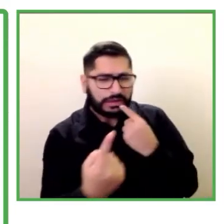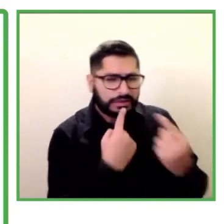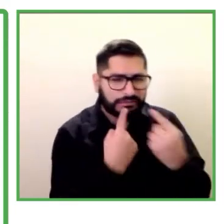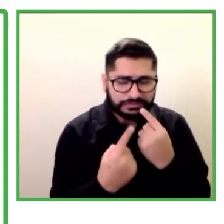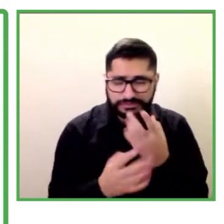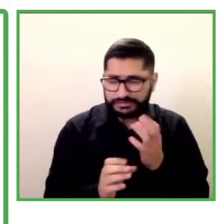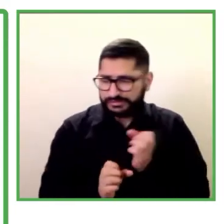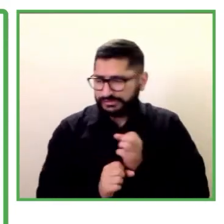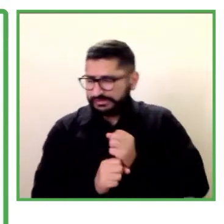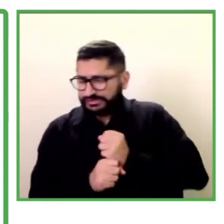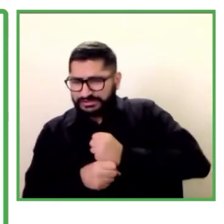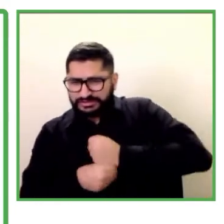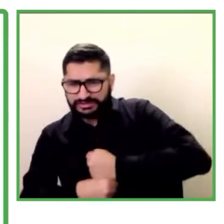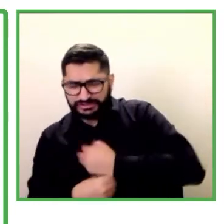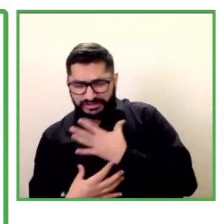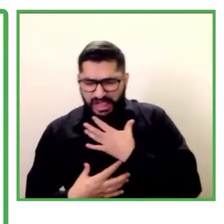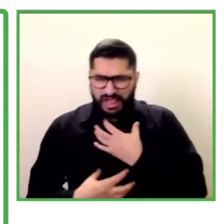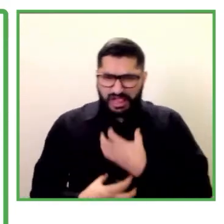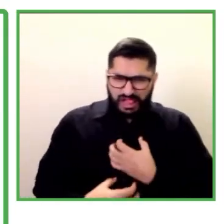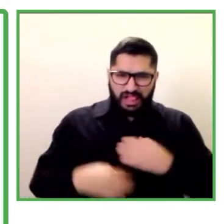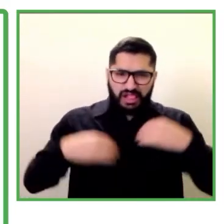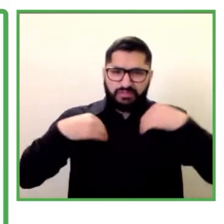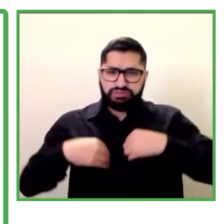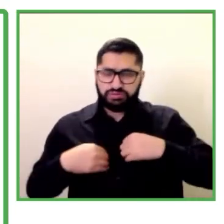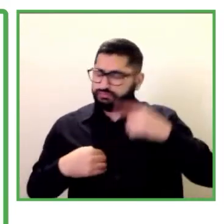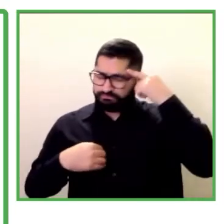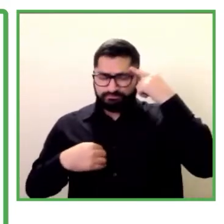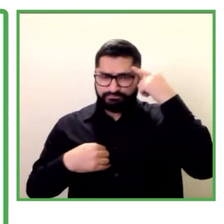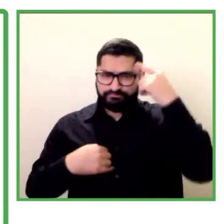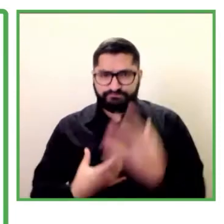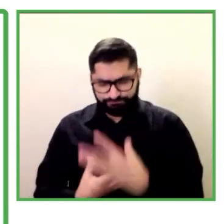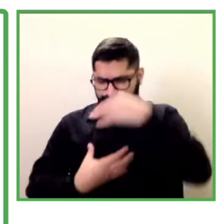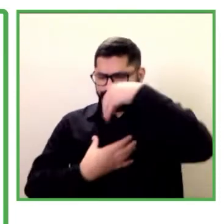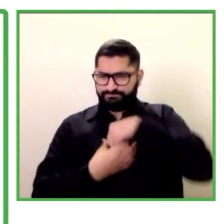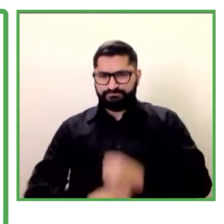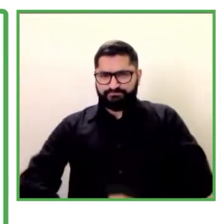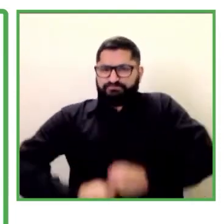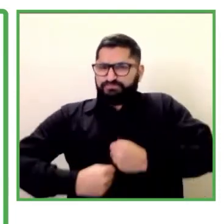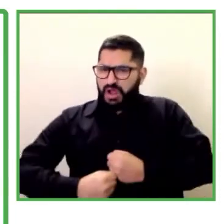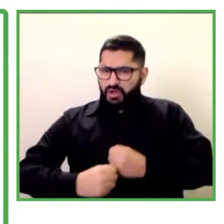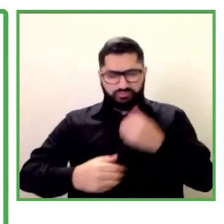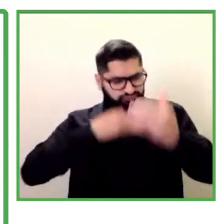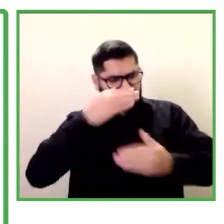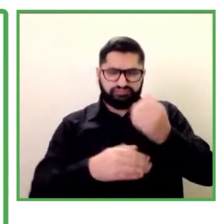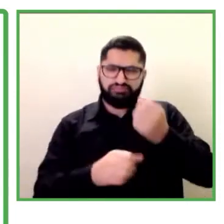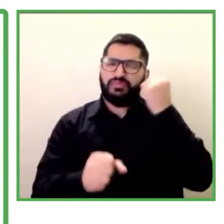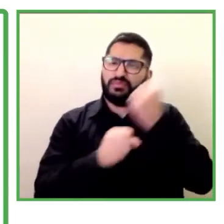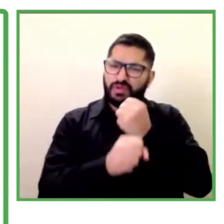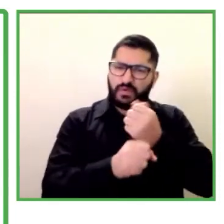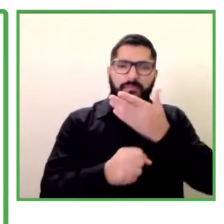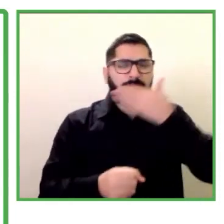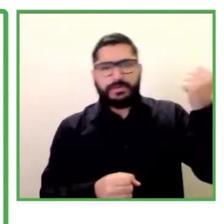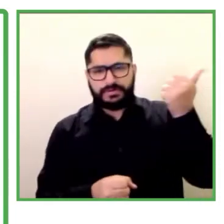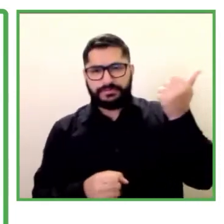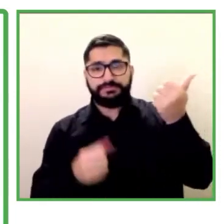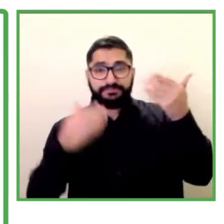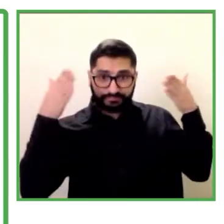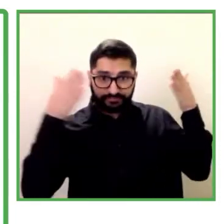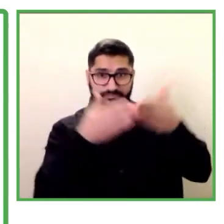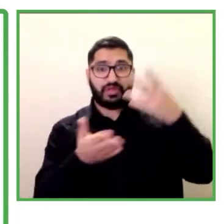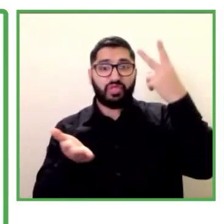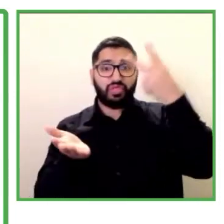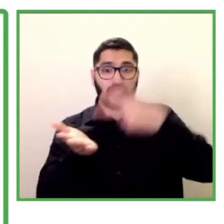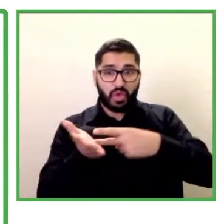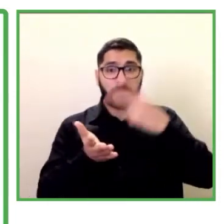facilidad para encontrar un trabajo a cierre de 2020 se había contratado ya a más de 9400